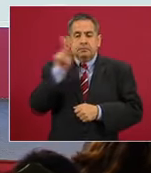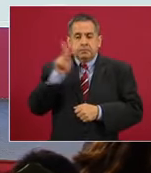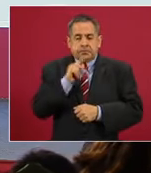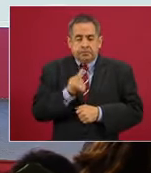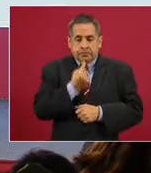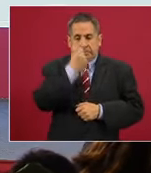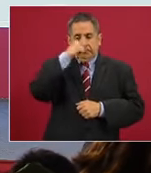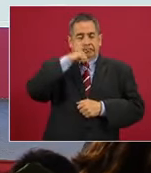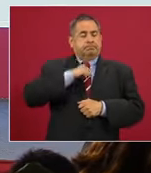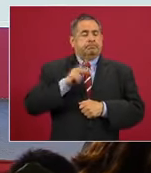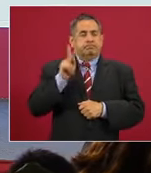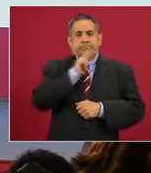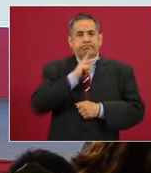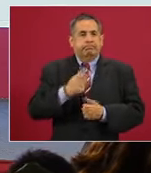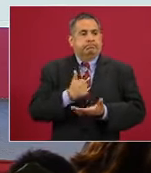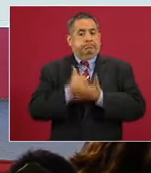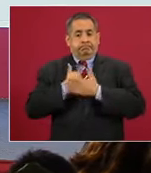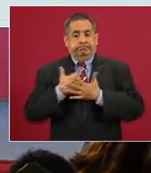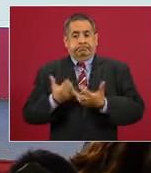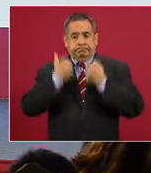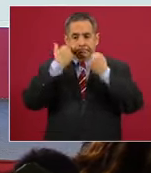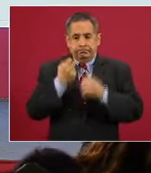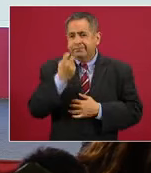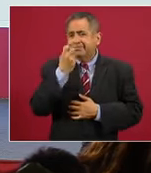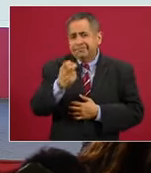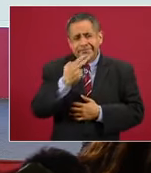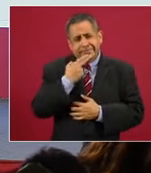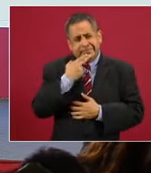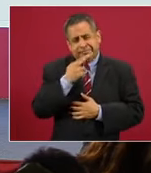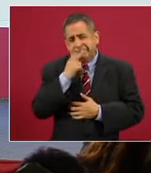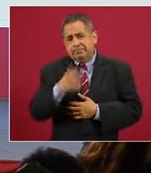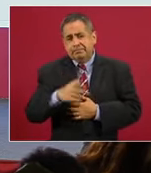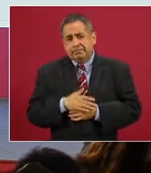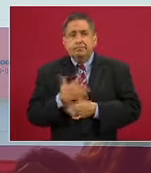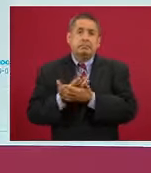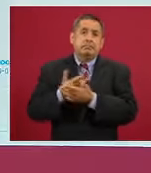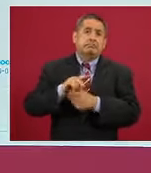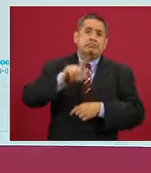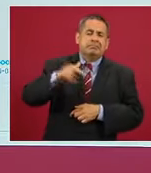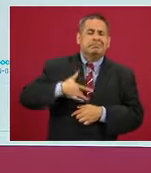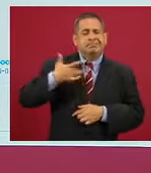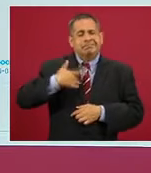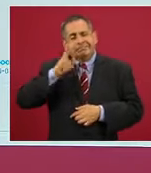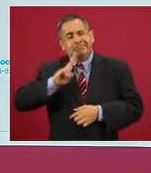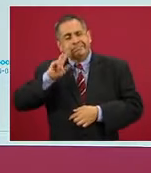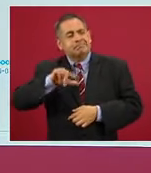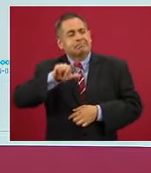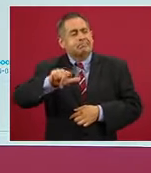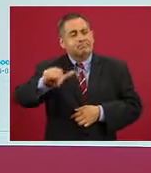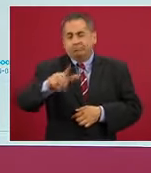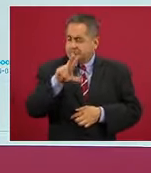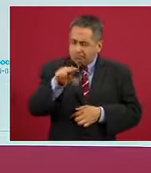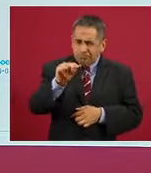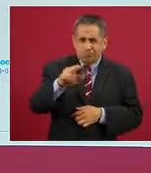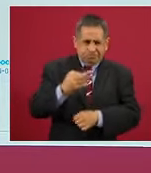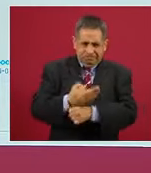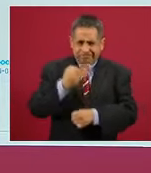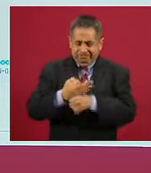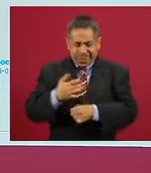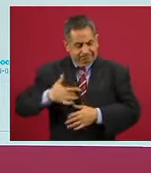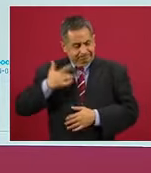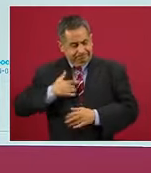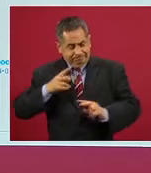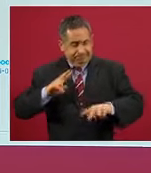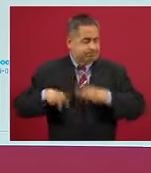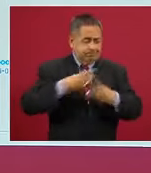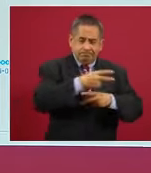que salvan la vida. No se espere, por favor. Vaya lo más pronto posible al hospital si usted tiene síntomas